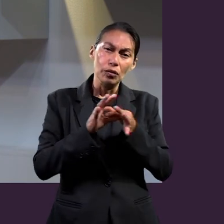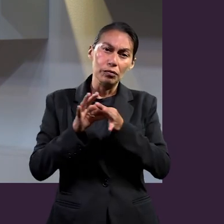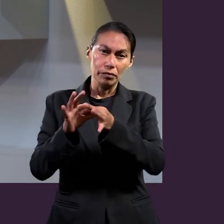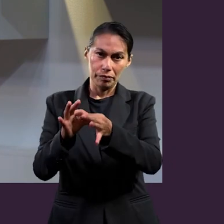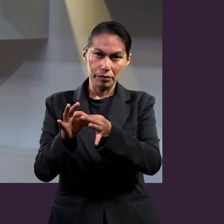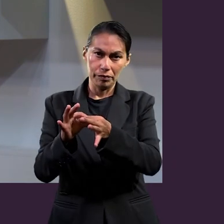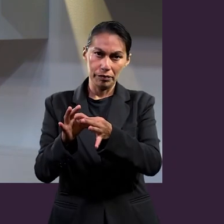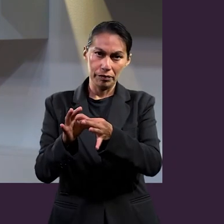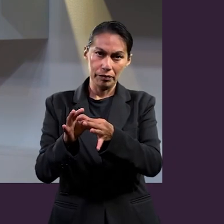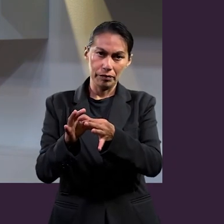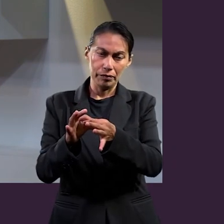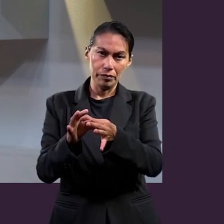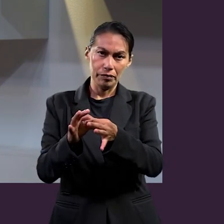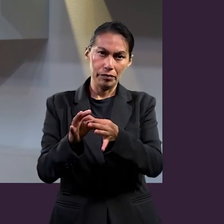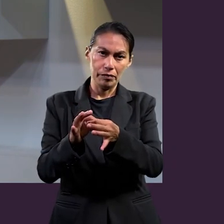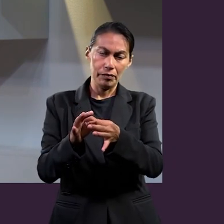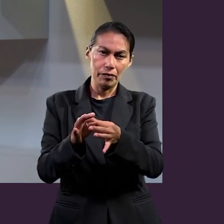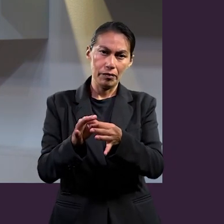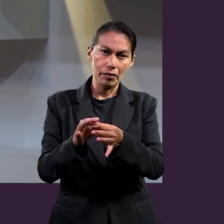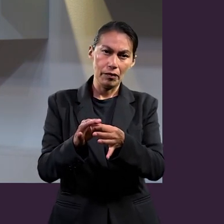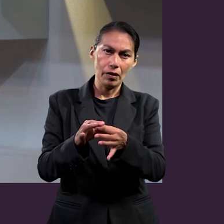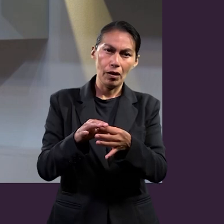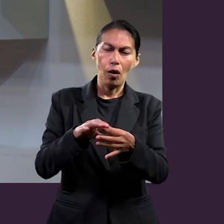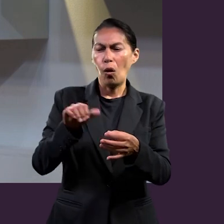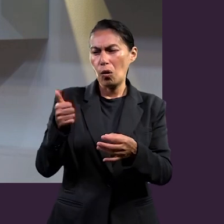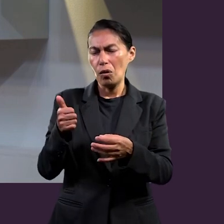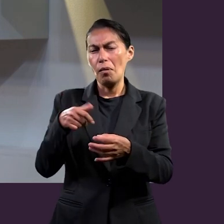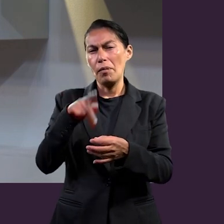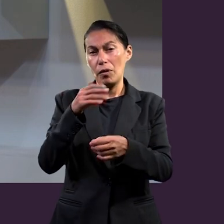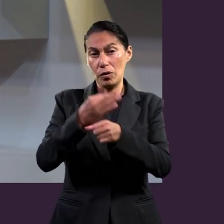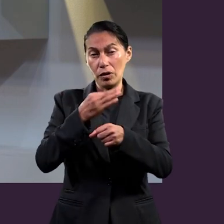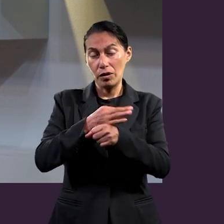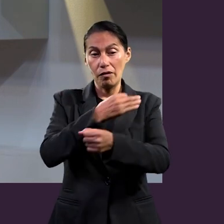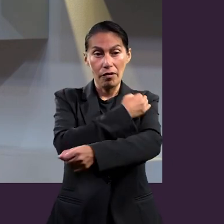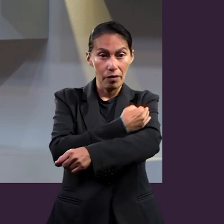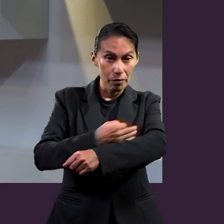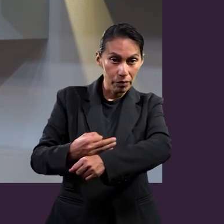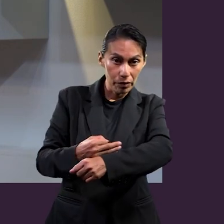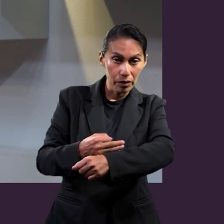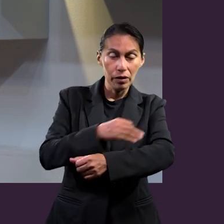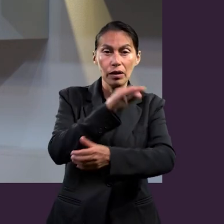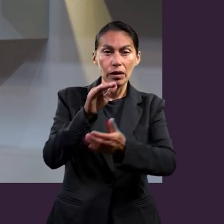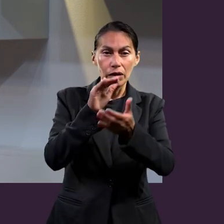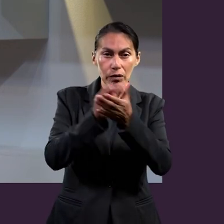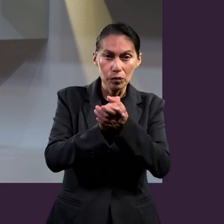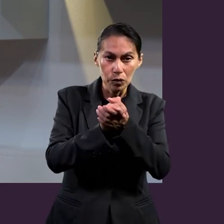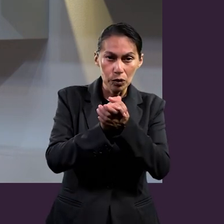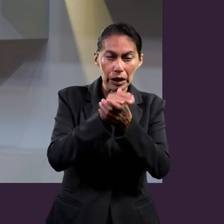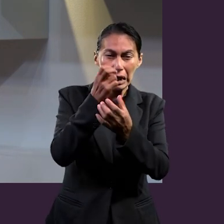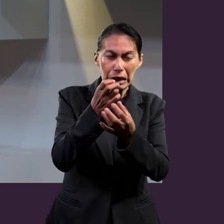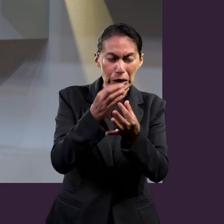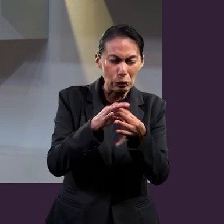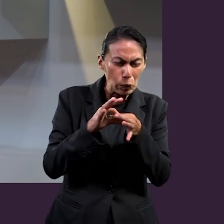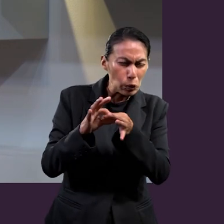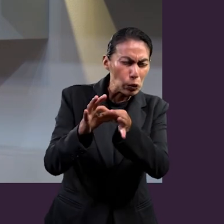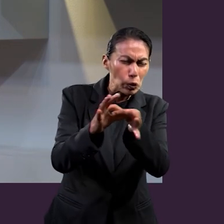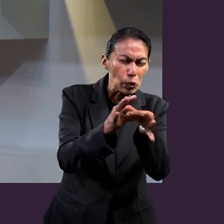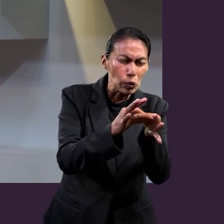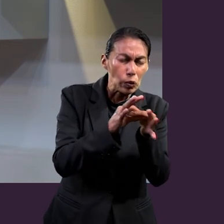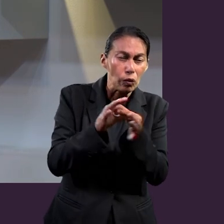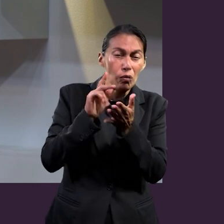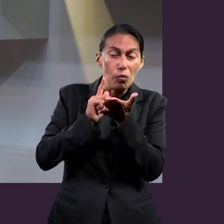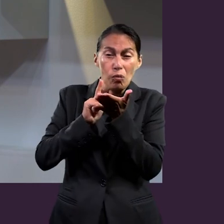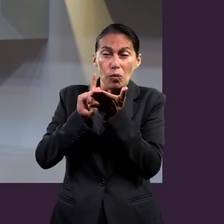Y ya hemos visto algunas analogías en algunos repasos, pero este de la familia, el matrimonio, es quizás el concepto de unidad más